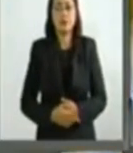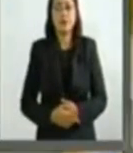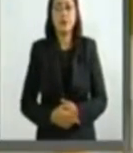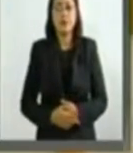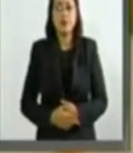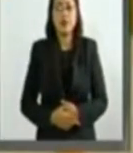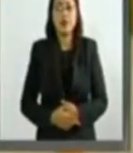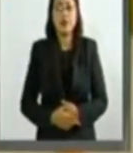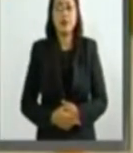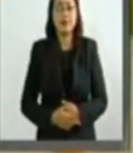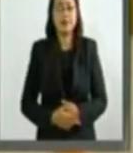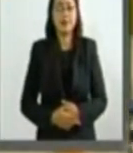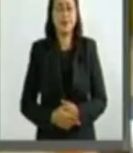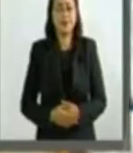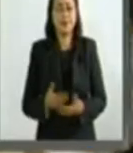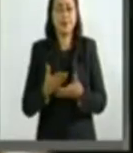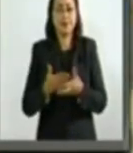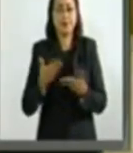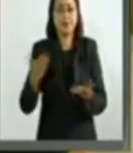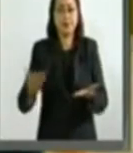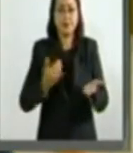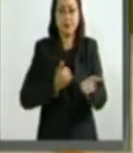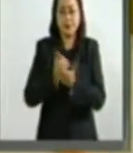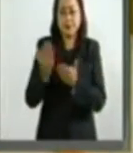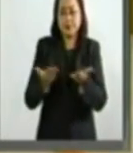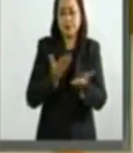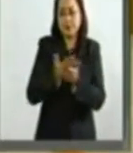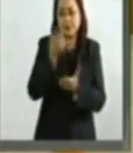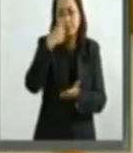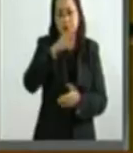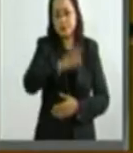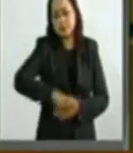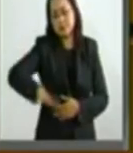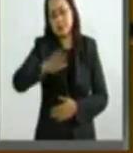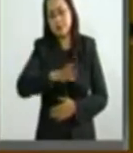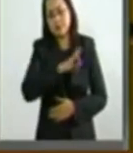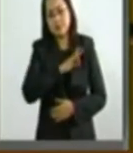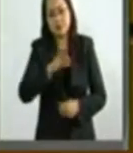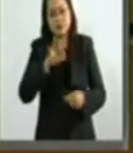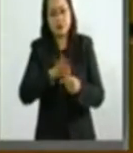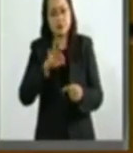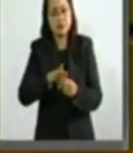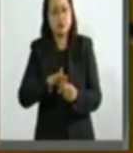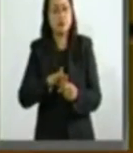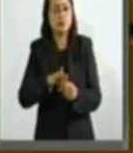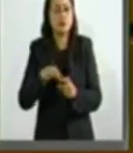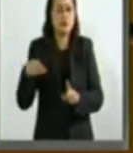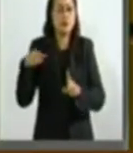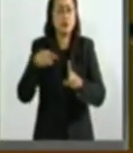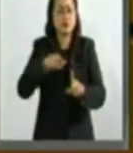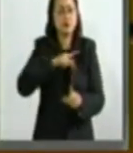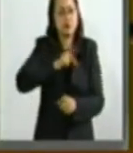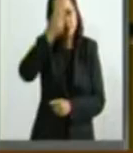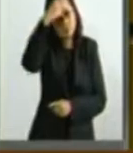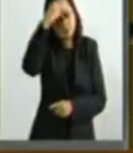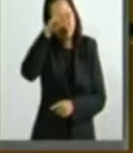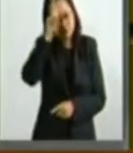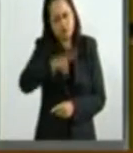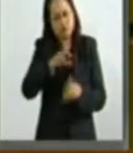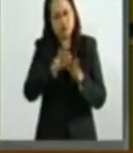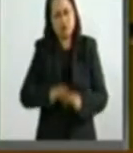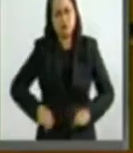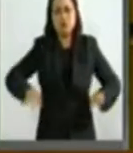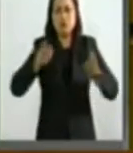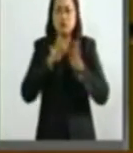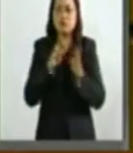El dictamen que hoy se somete a nuestra consideración tiene, en mi opinión, una gran relevancia